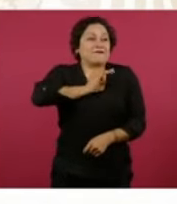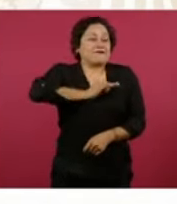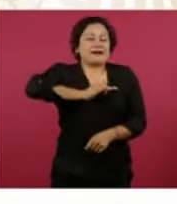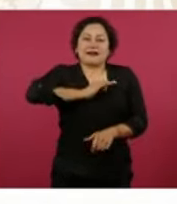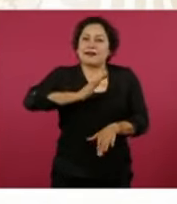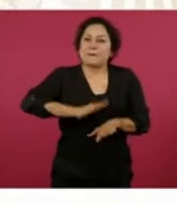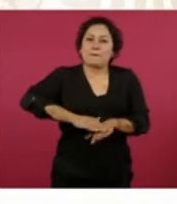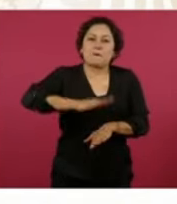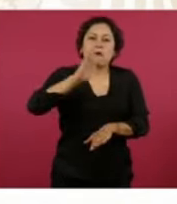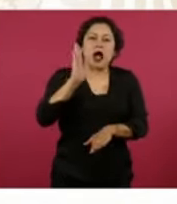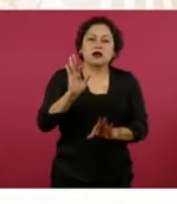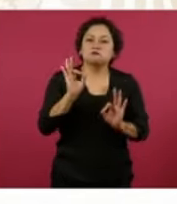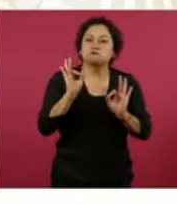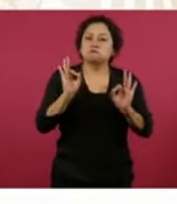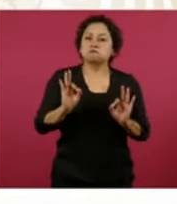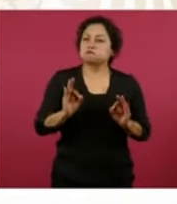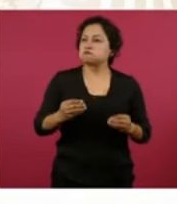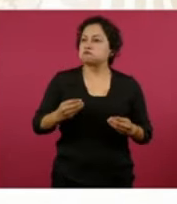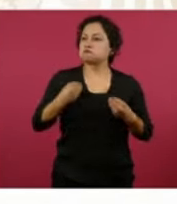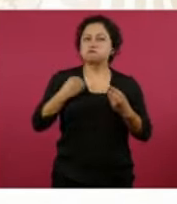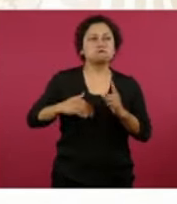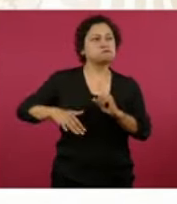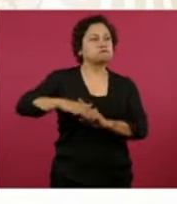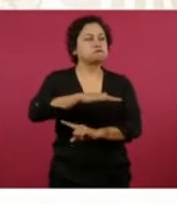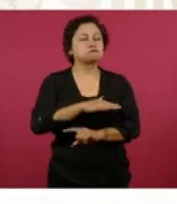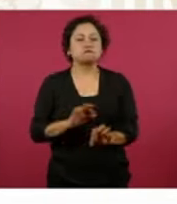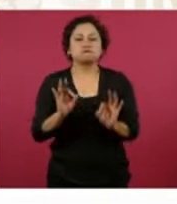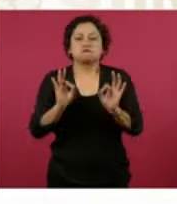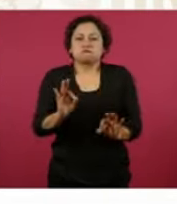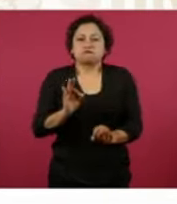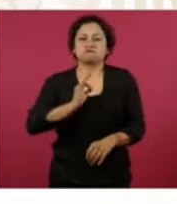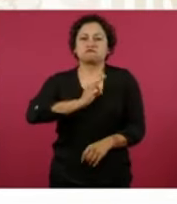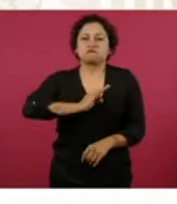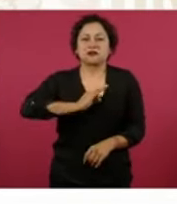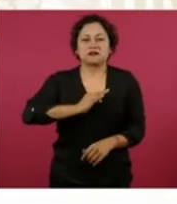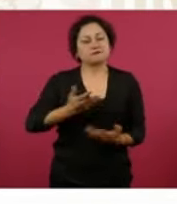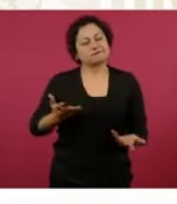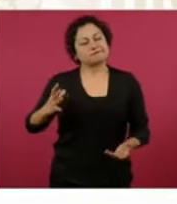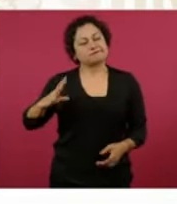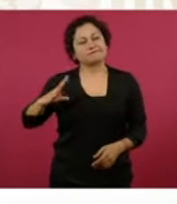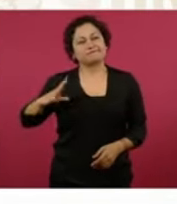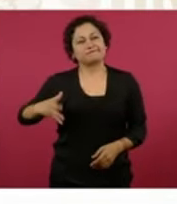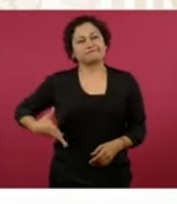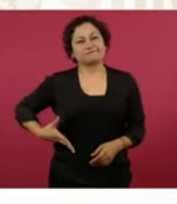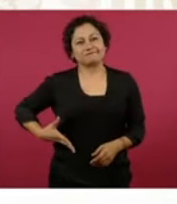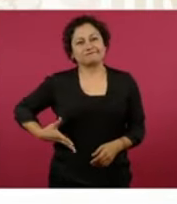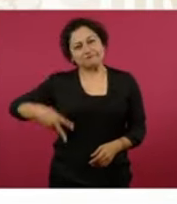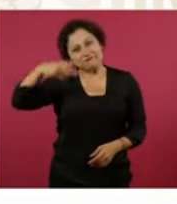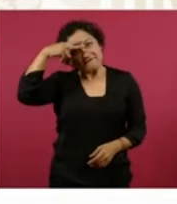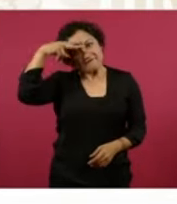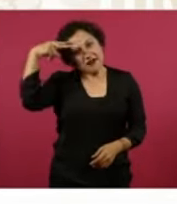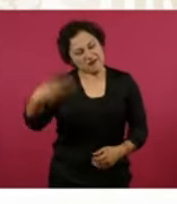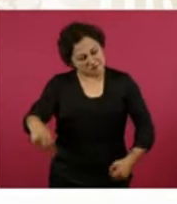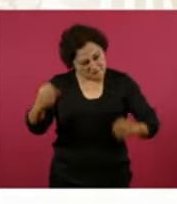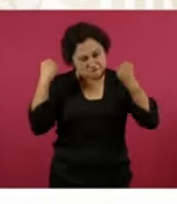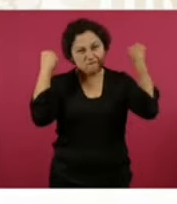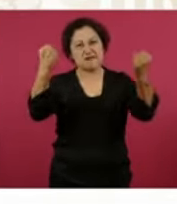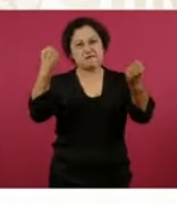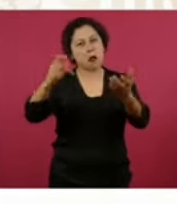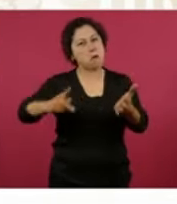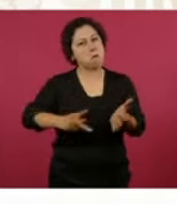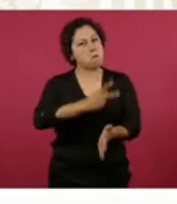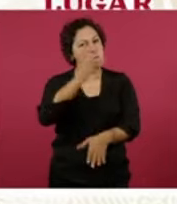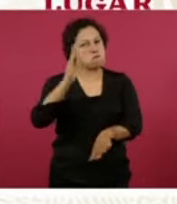satisfechos con la vida en el mundo. Y a mucha honra. ¡Viva México otra vez! Hasta aquí